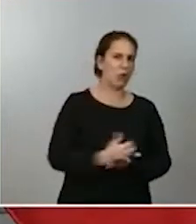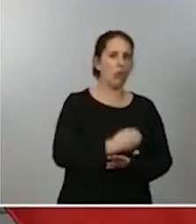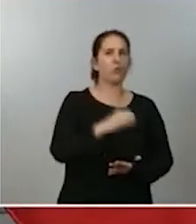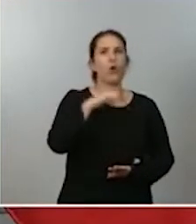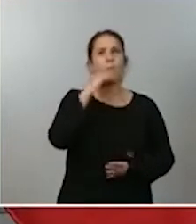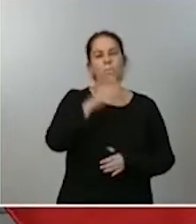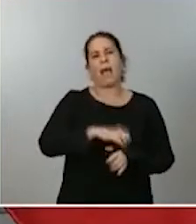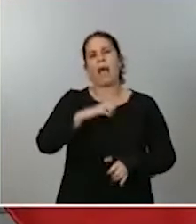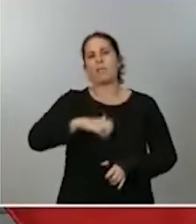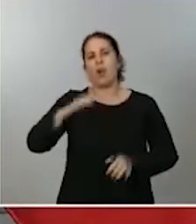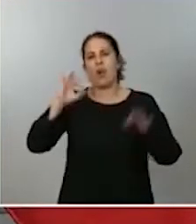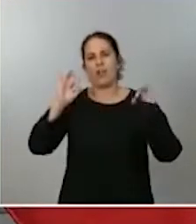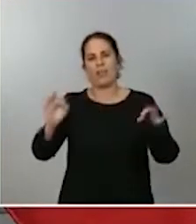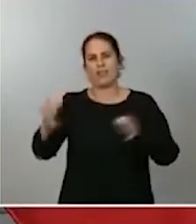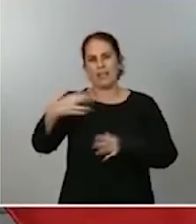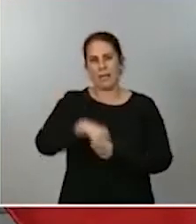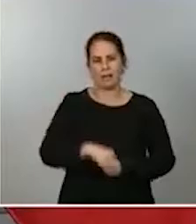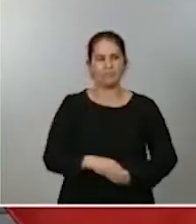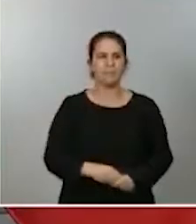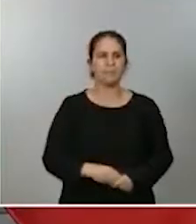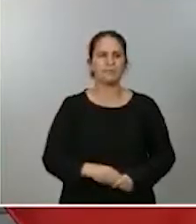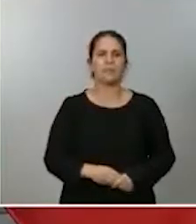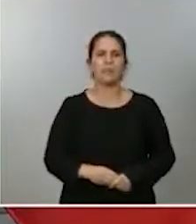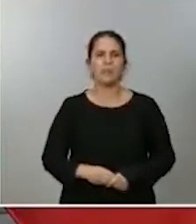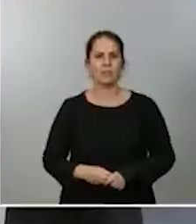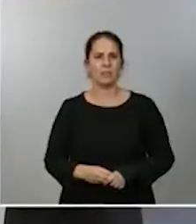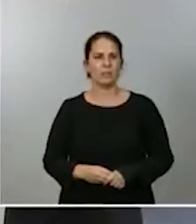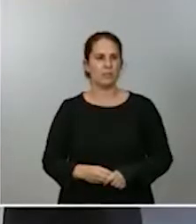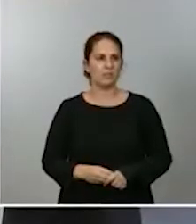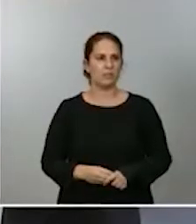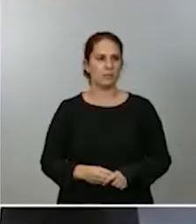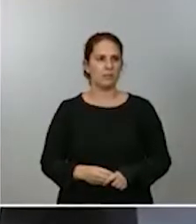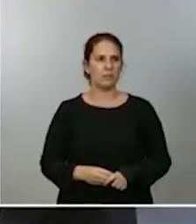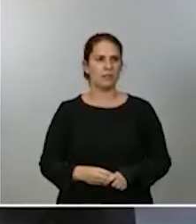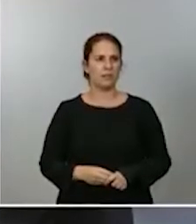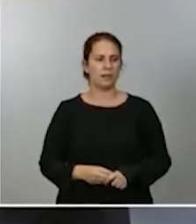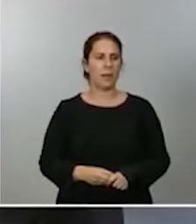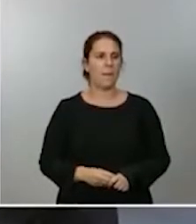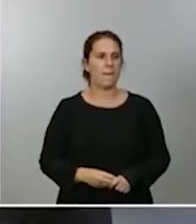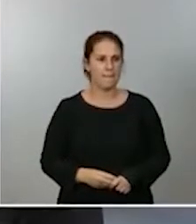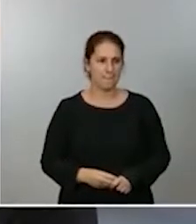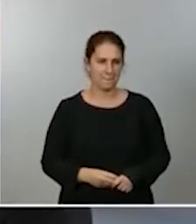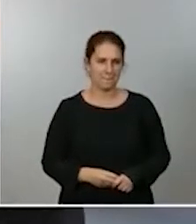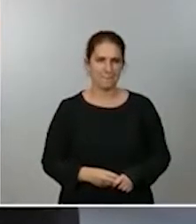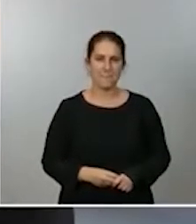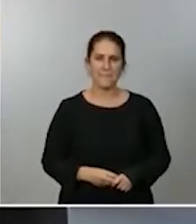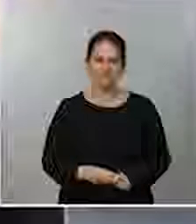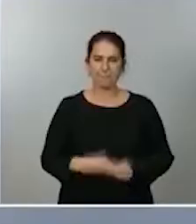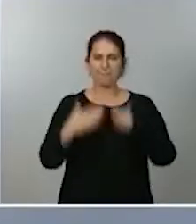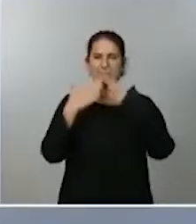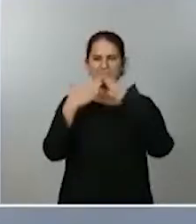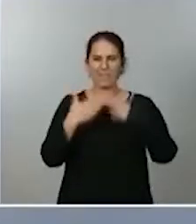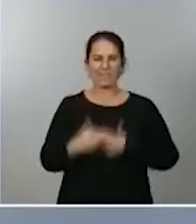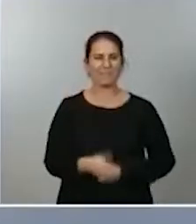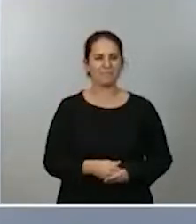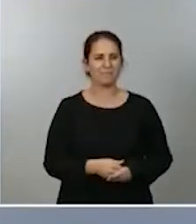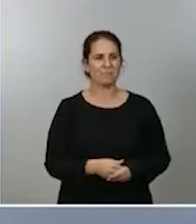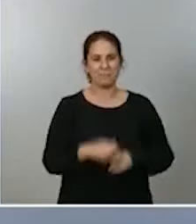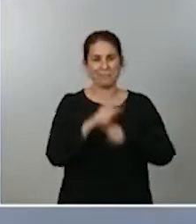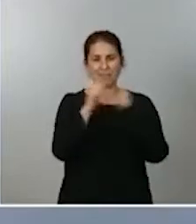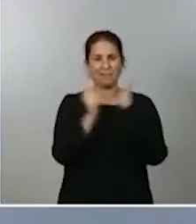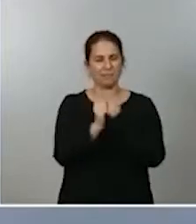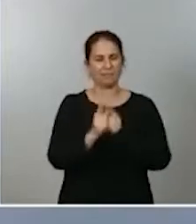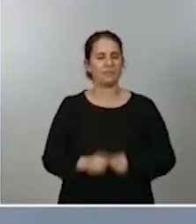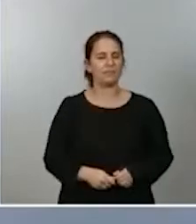mayoría que componen el arco parlamentario. Sí, muchas gracias. Pues brevemente, lo primero decir